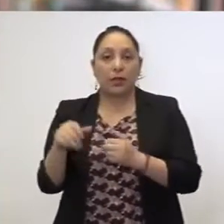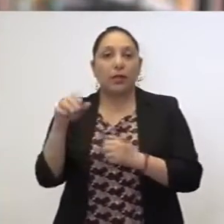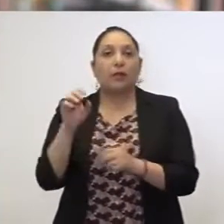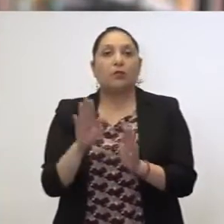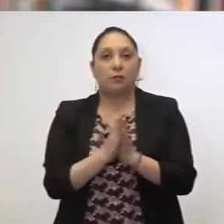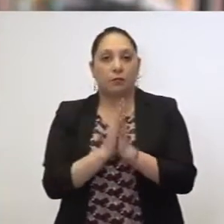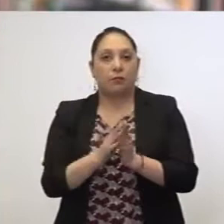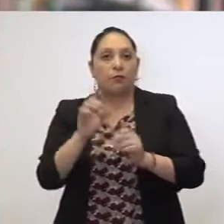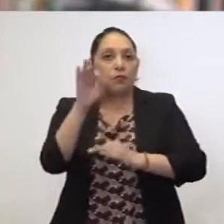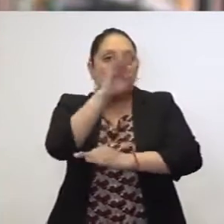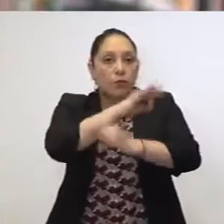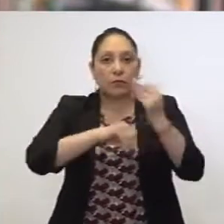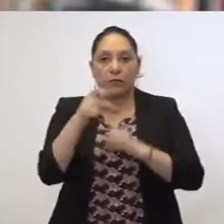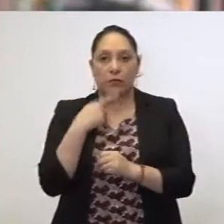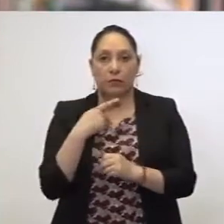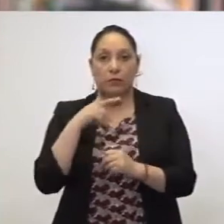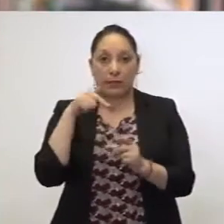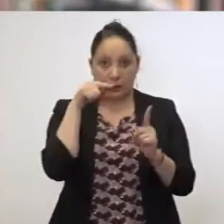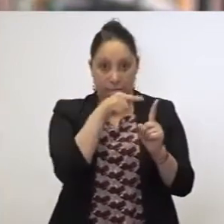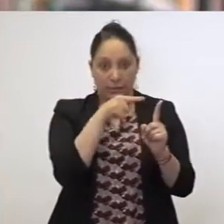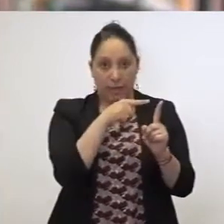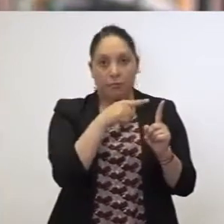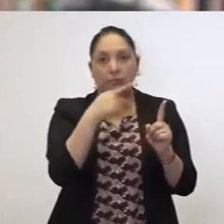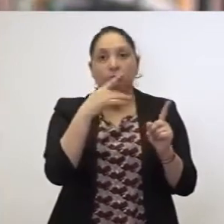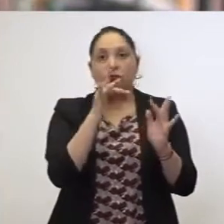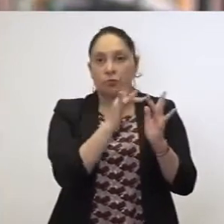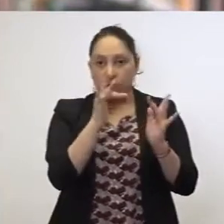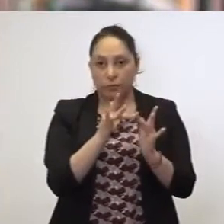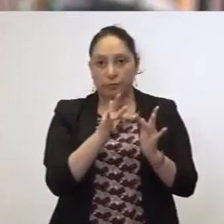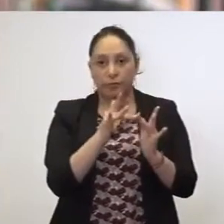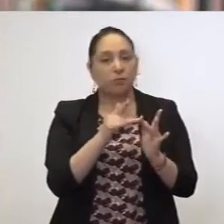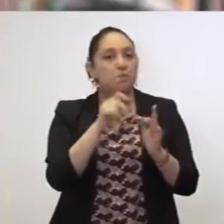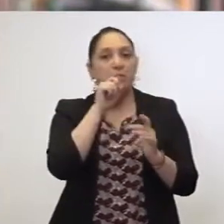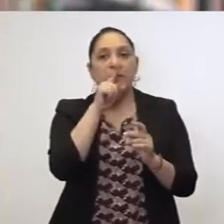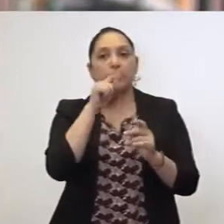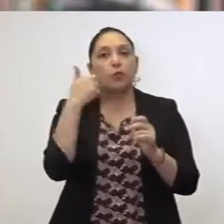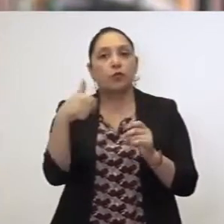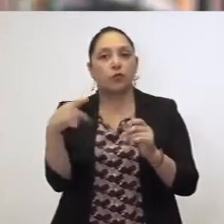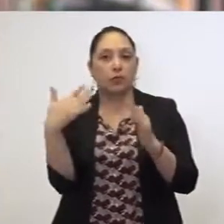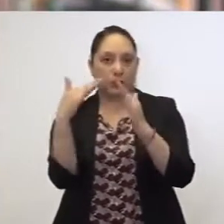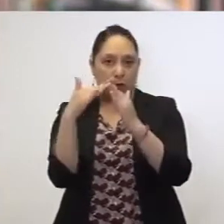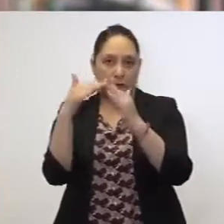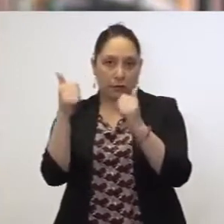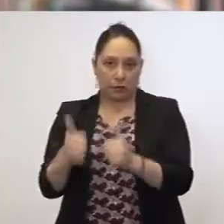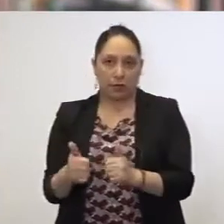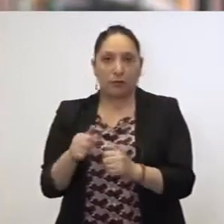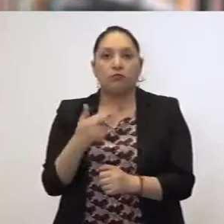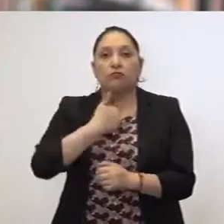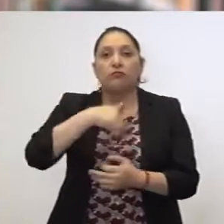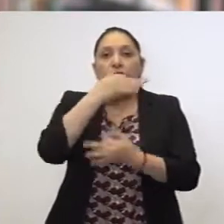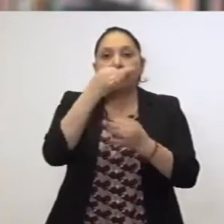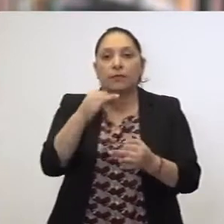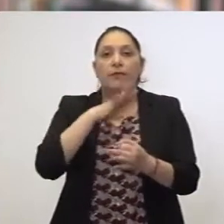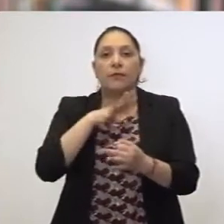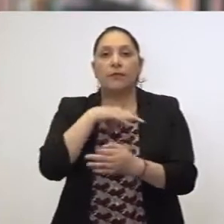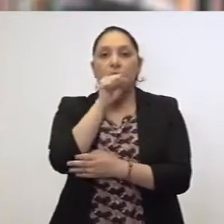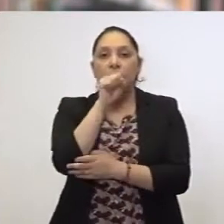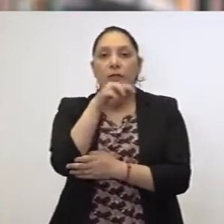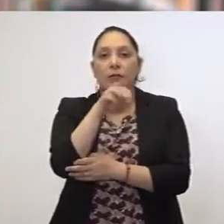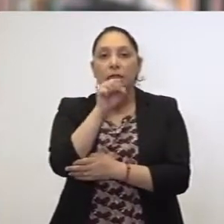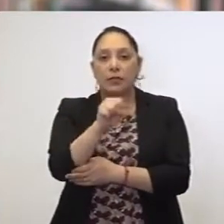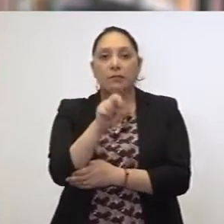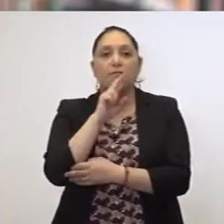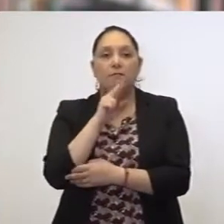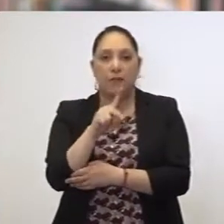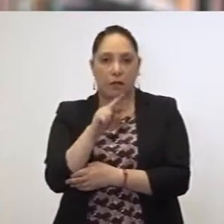las personas con las que ha tenido contacto hagan lo mismo. Les informo que hemos actualizado y mejorado el sistema de atención de la